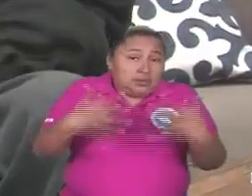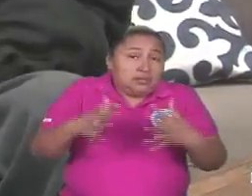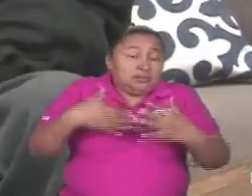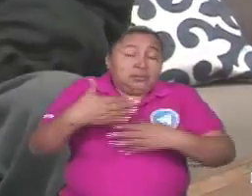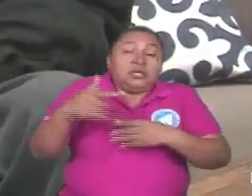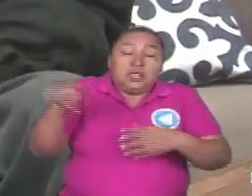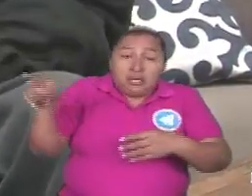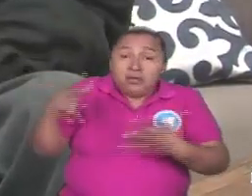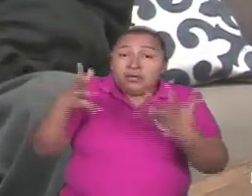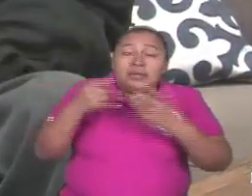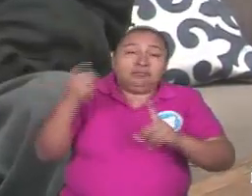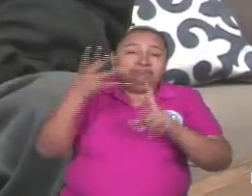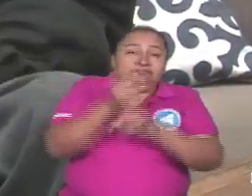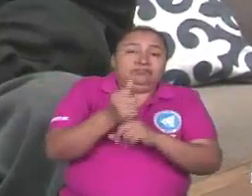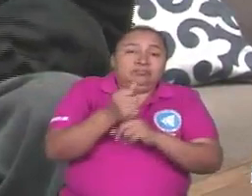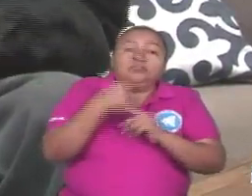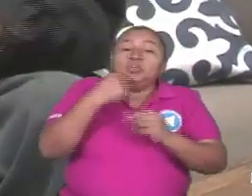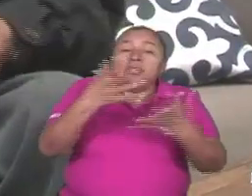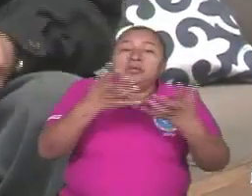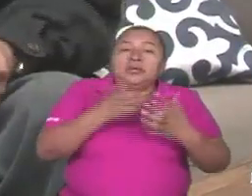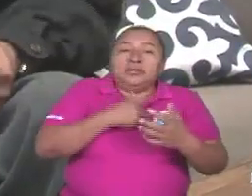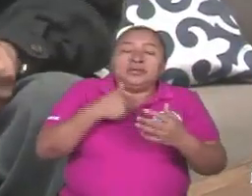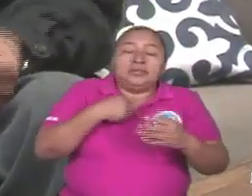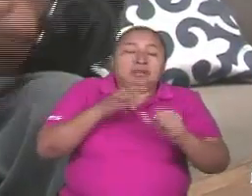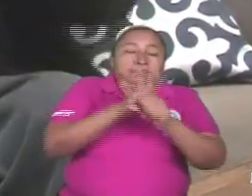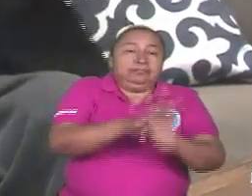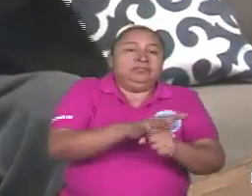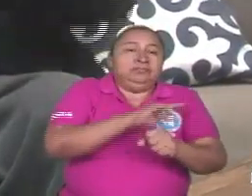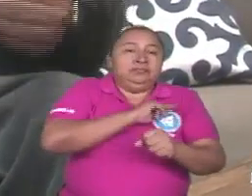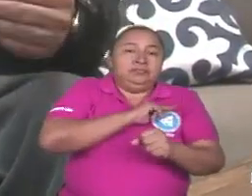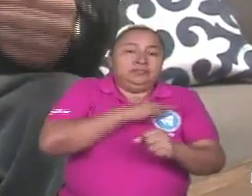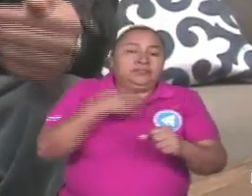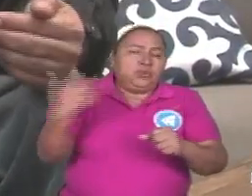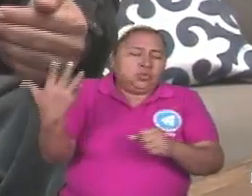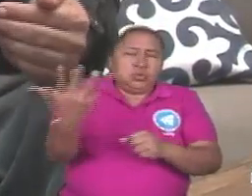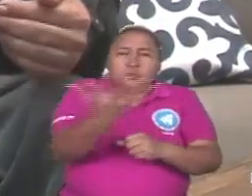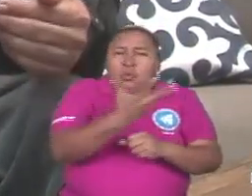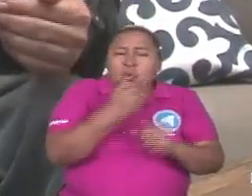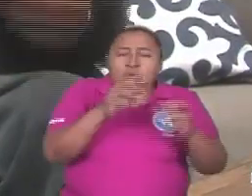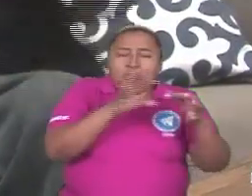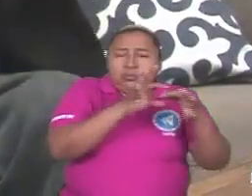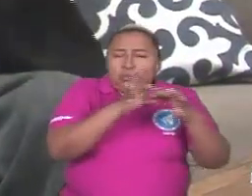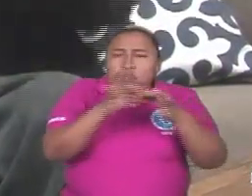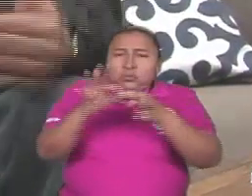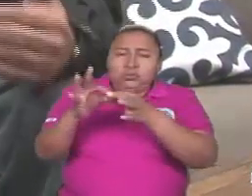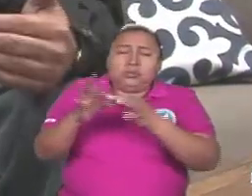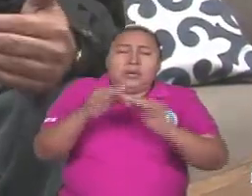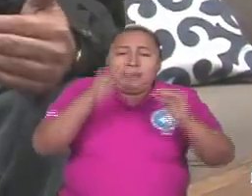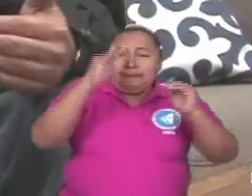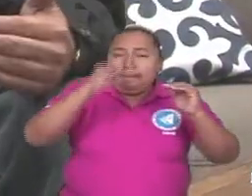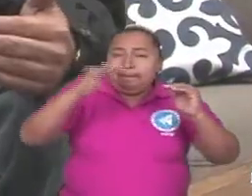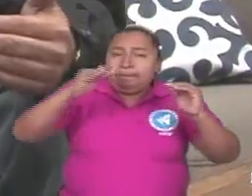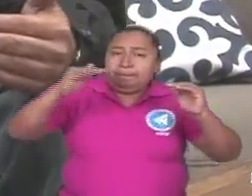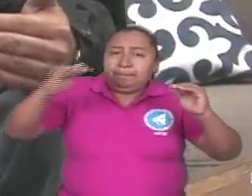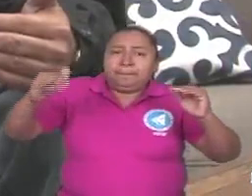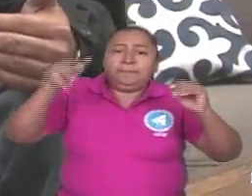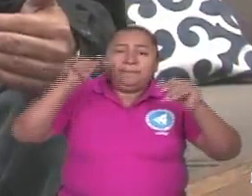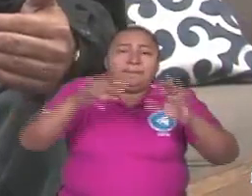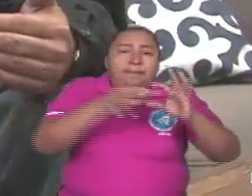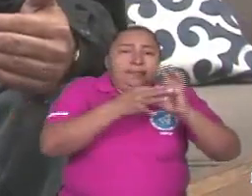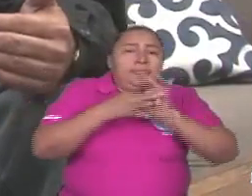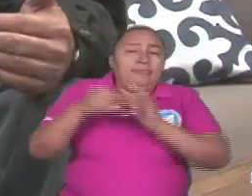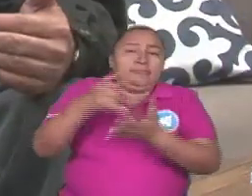trataron de golpear porque lo que tratan de golpear, como decías vos, es la disminución de la